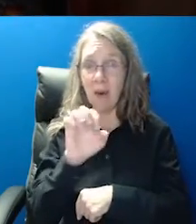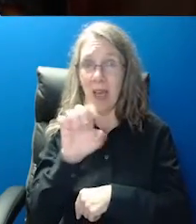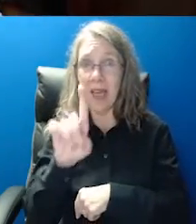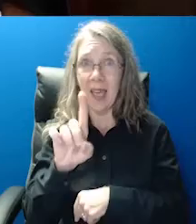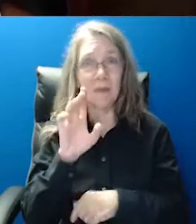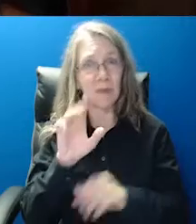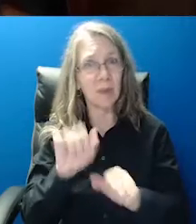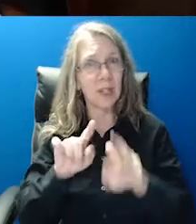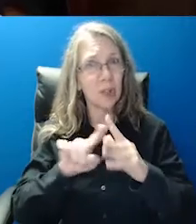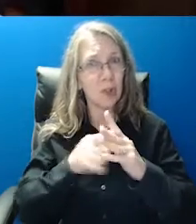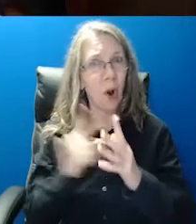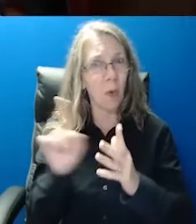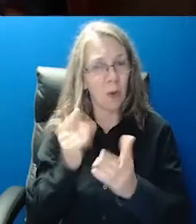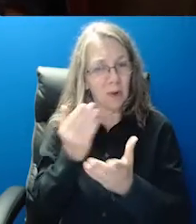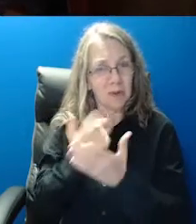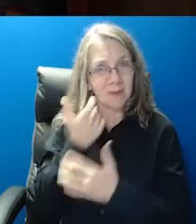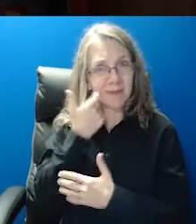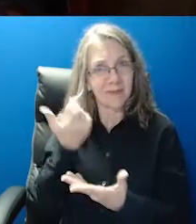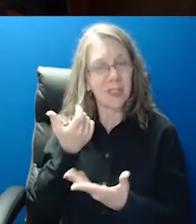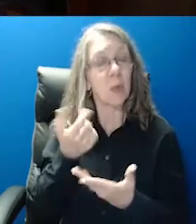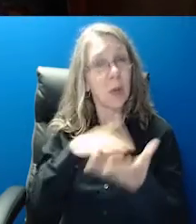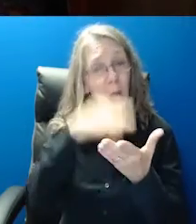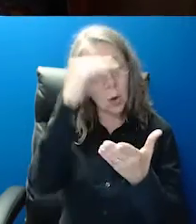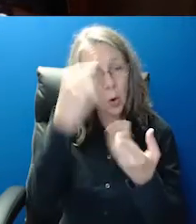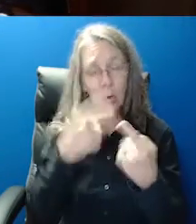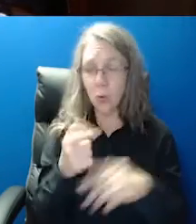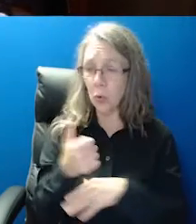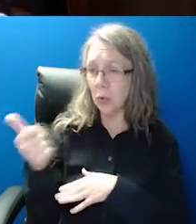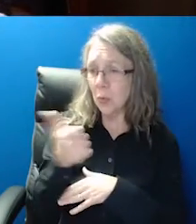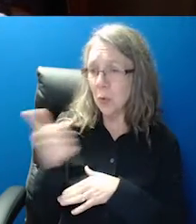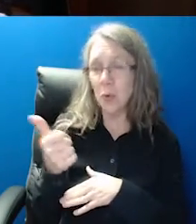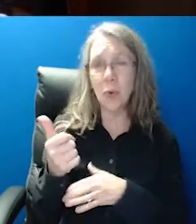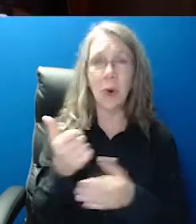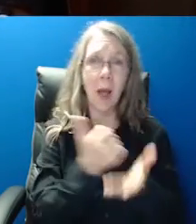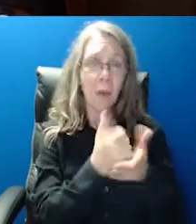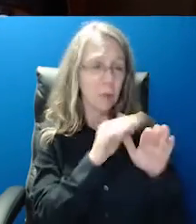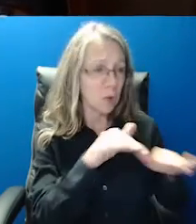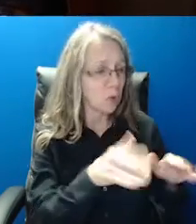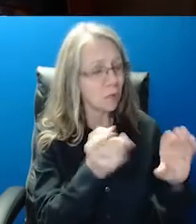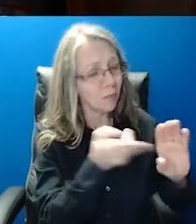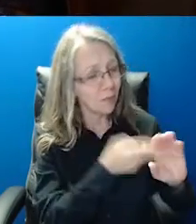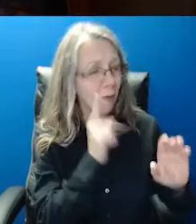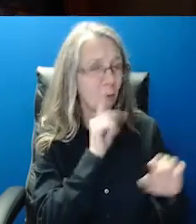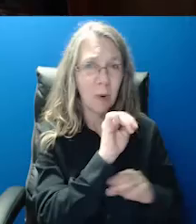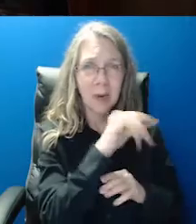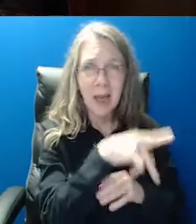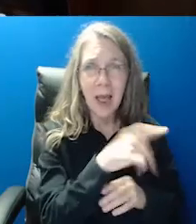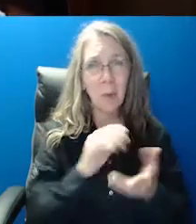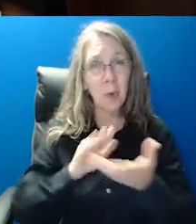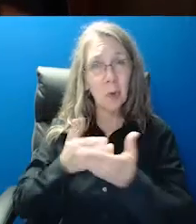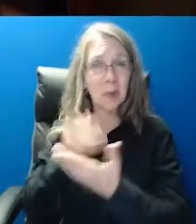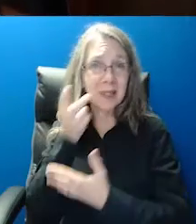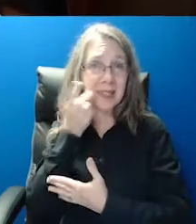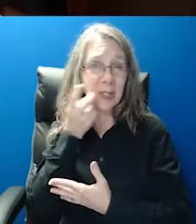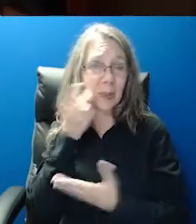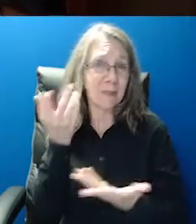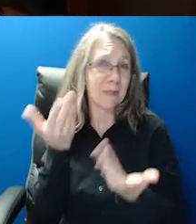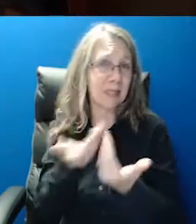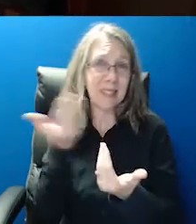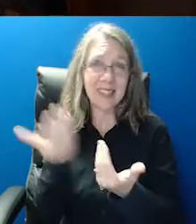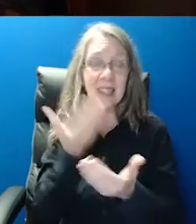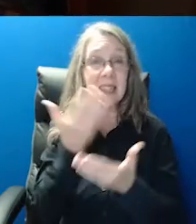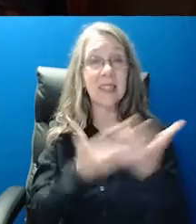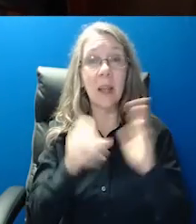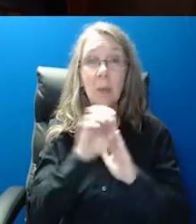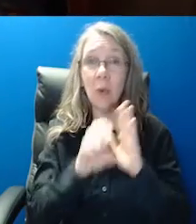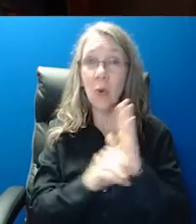empezar. Las lecciones están diseñadas para durar tres minutos o menos. Perfecto para los